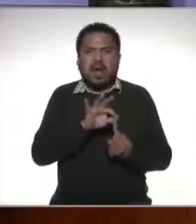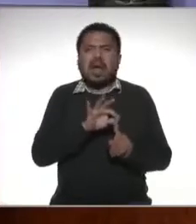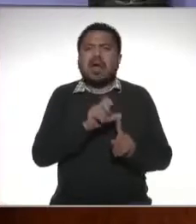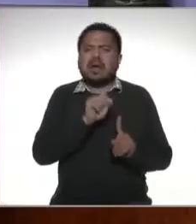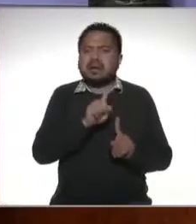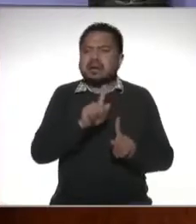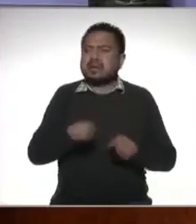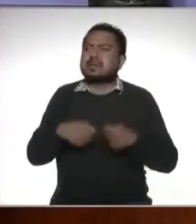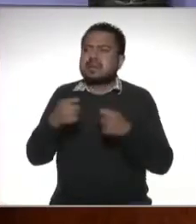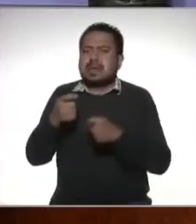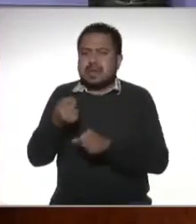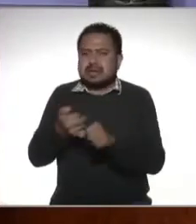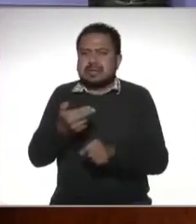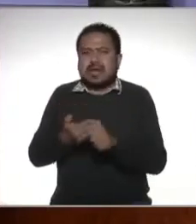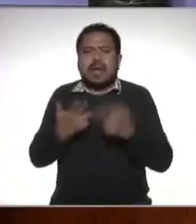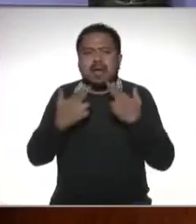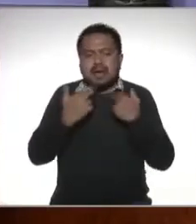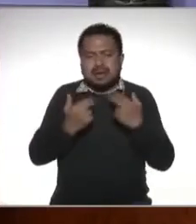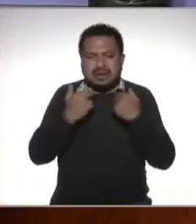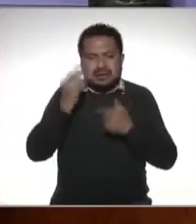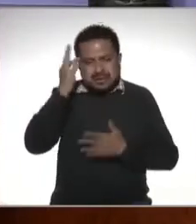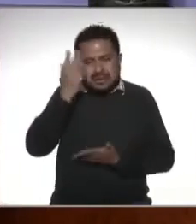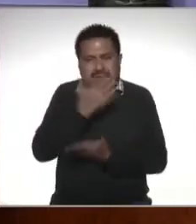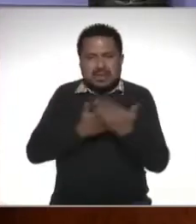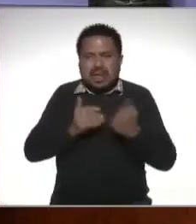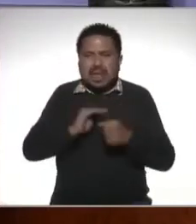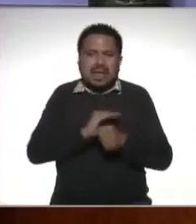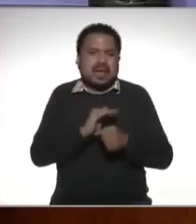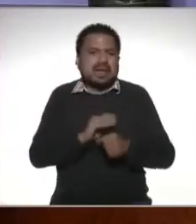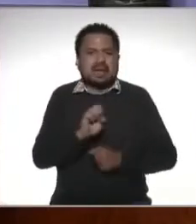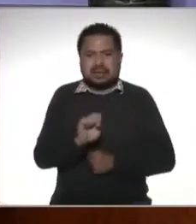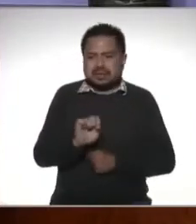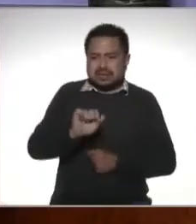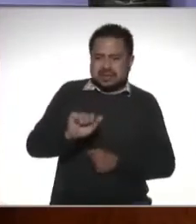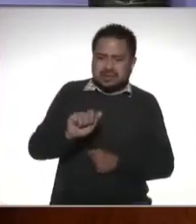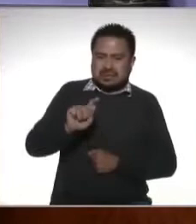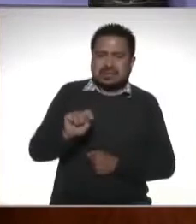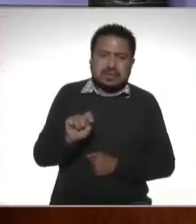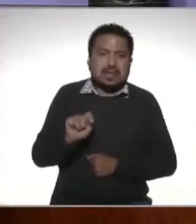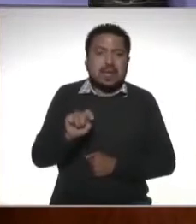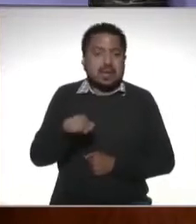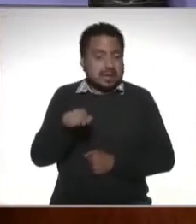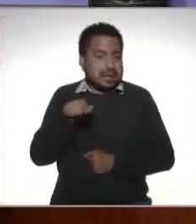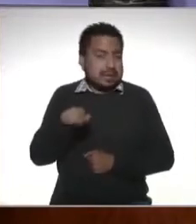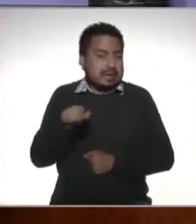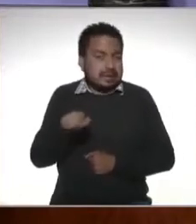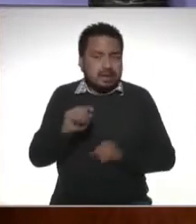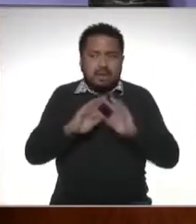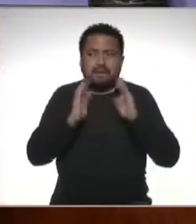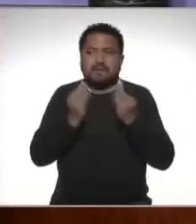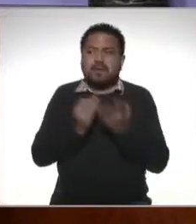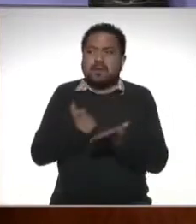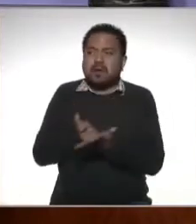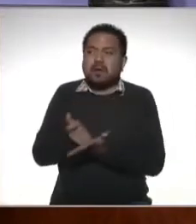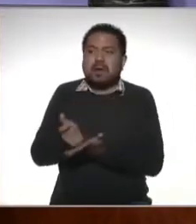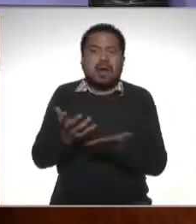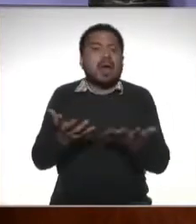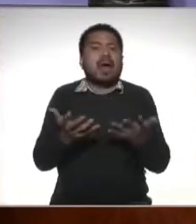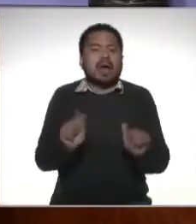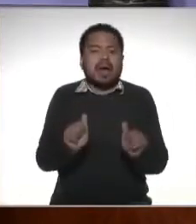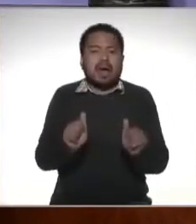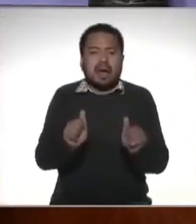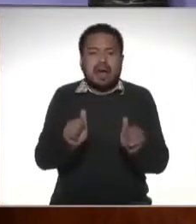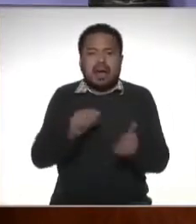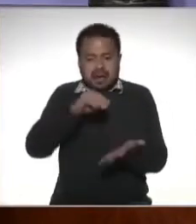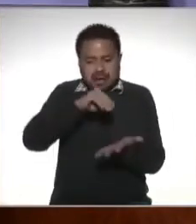la secretaría de hacienda al servicio de administración tributaria y esa forma de pago ya está